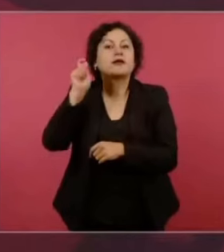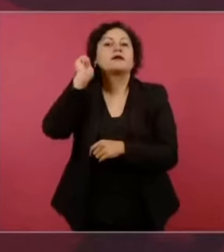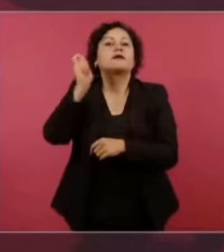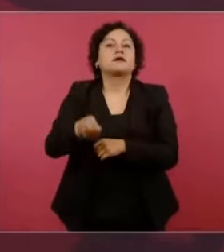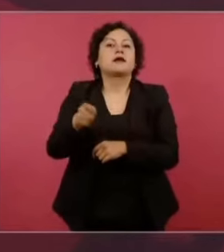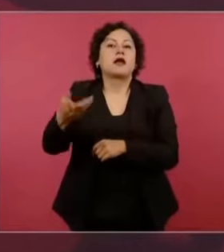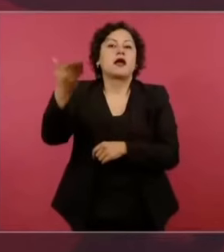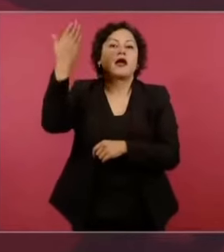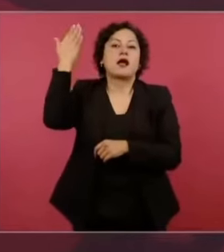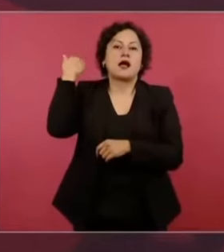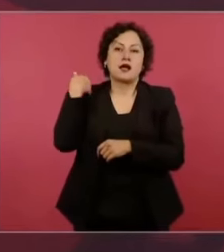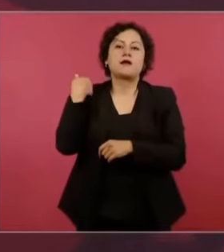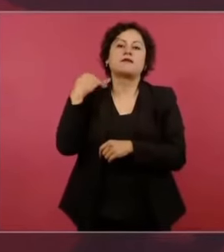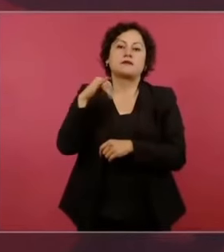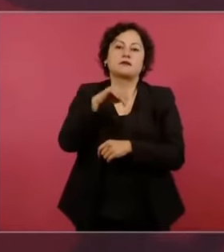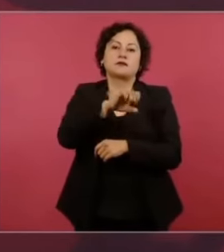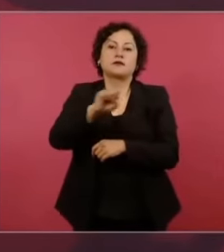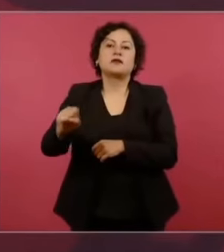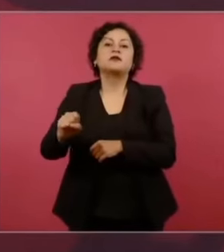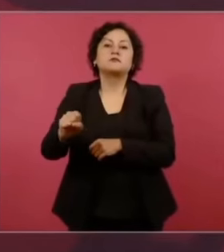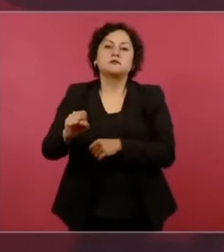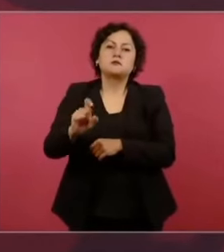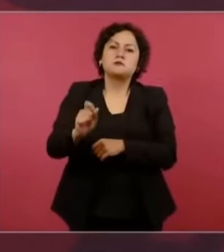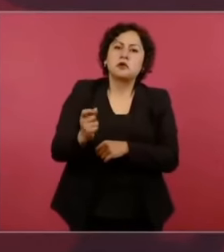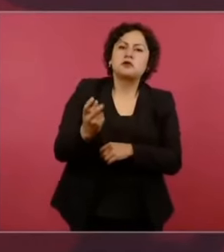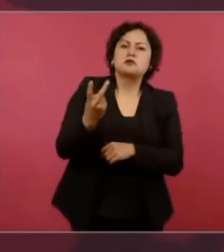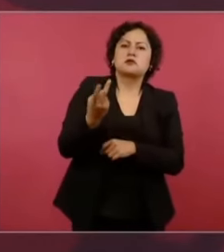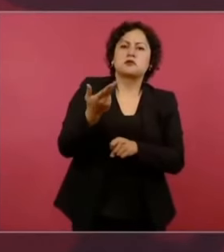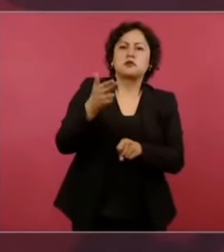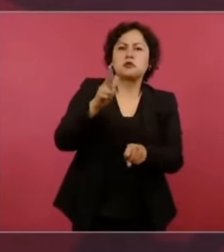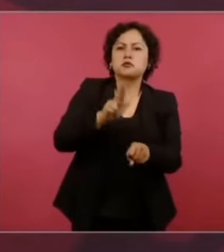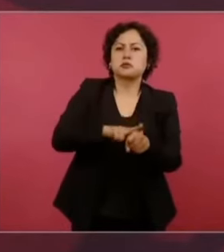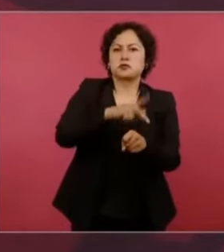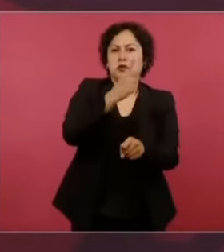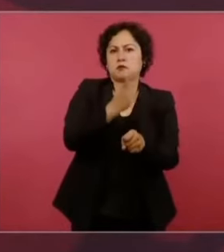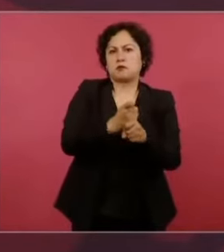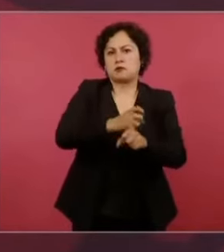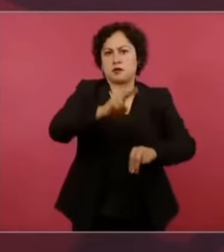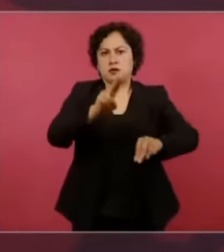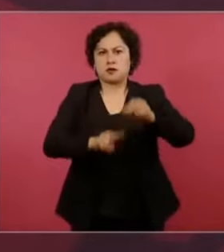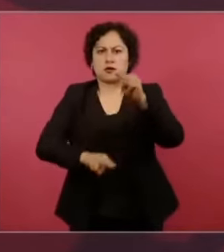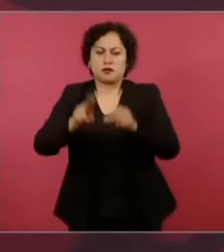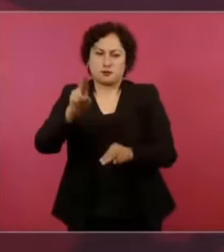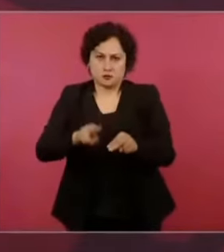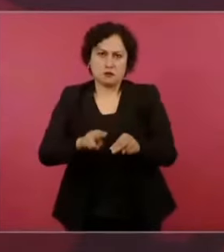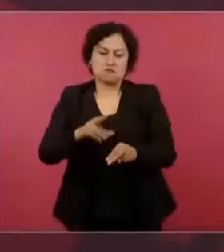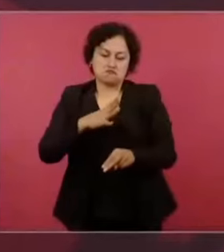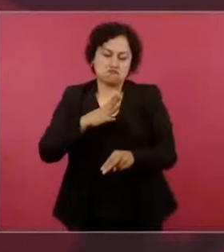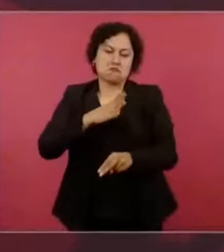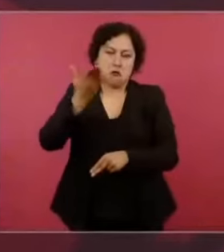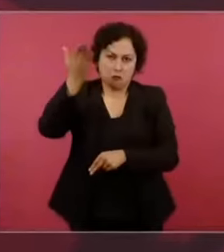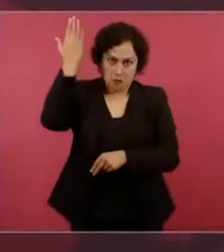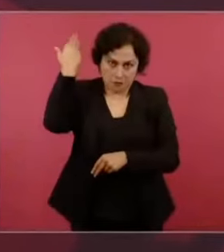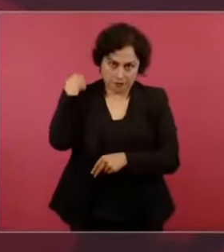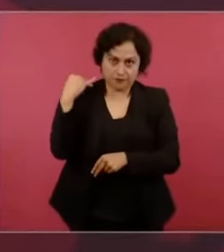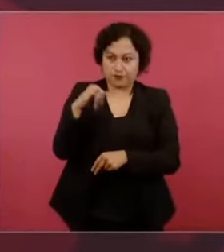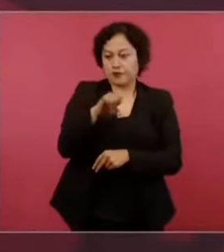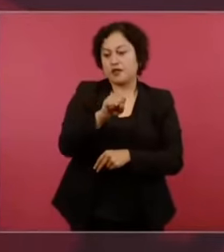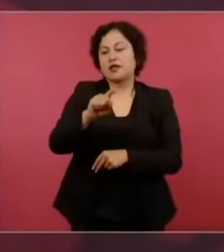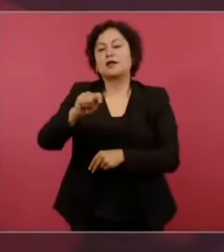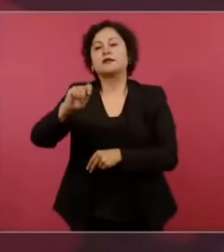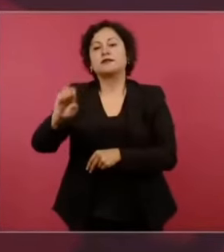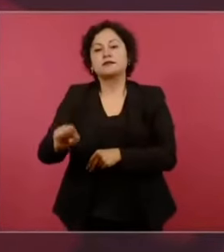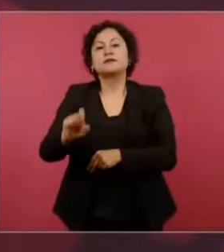tenía 22 unidades de primer nivel, si hablamos del régimen ordinario. El Issste de otras